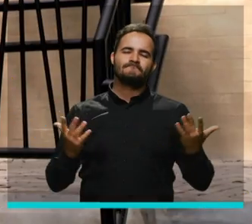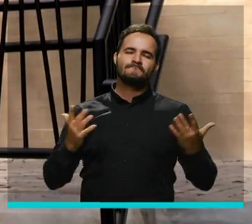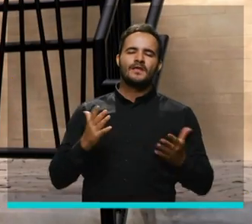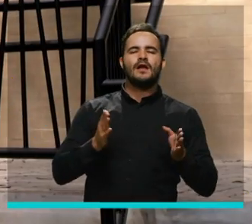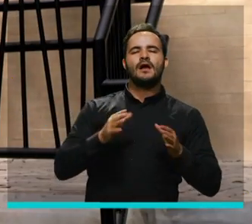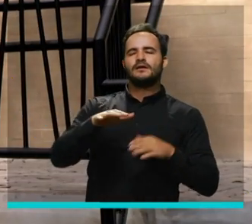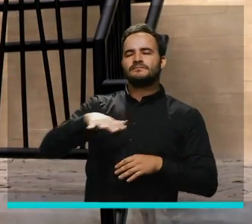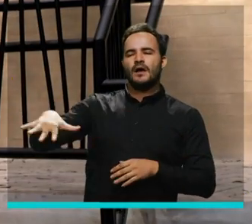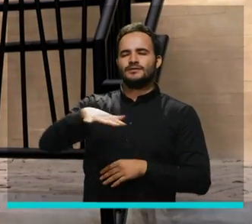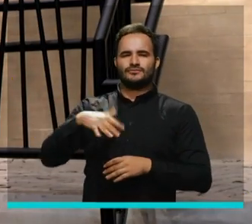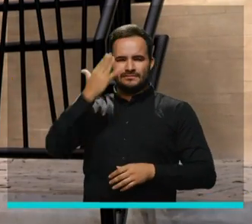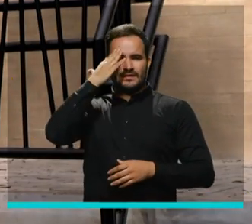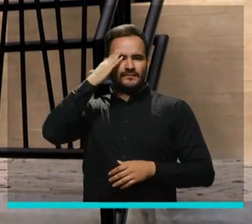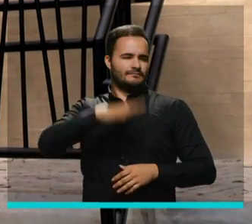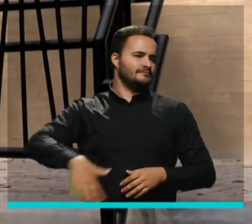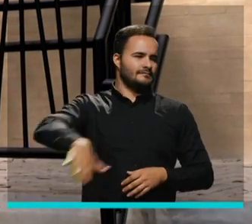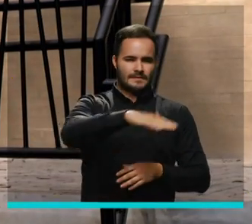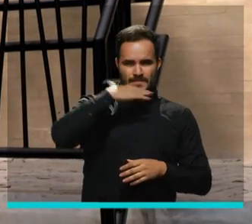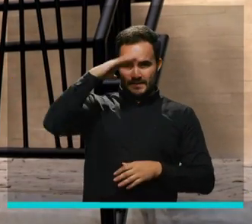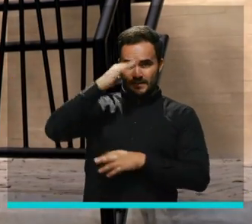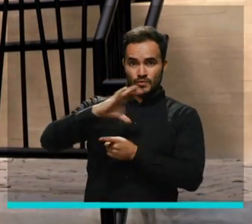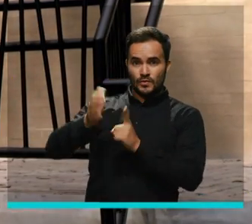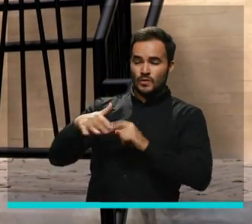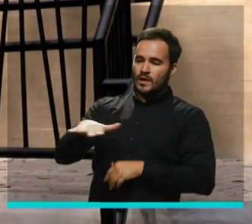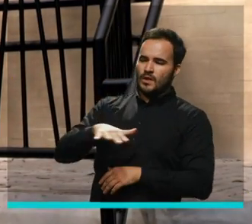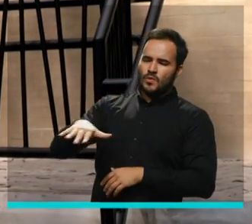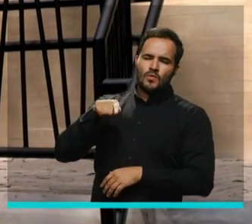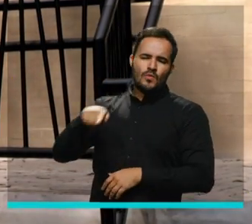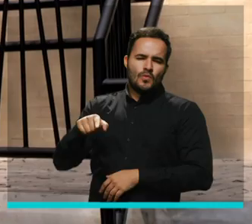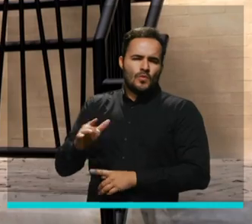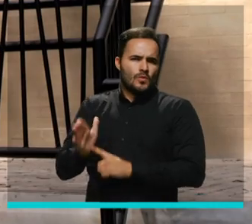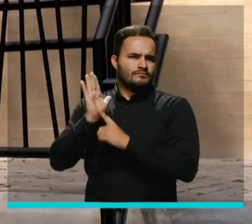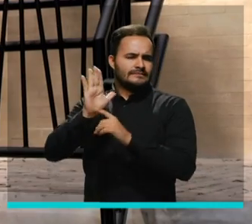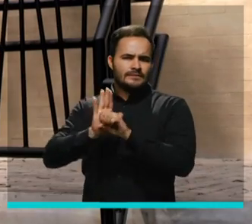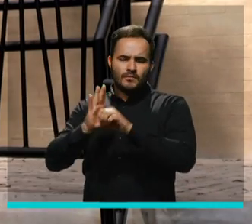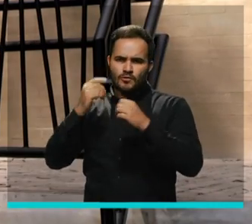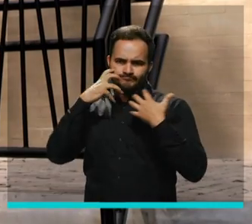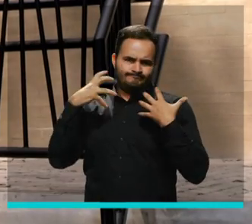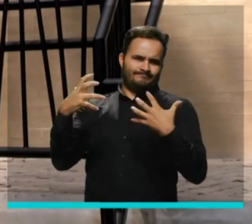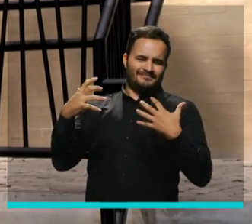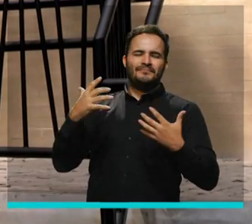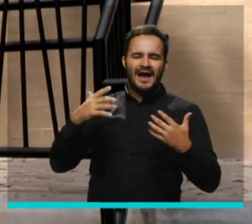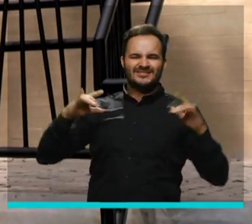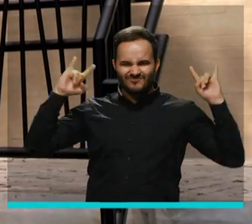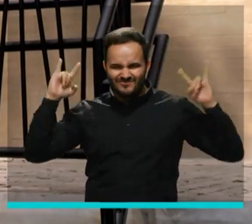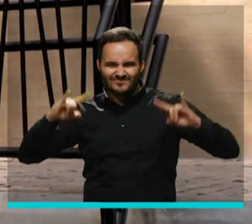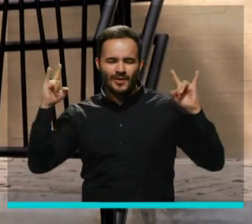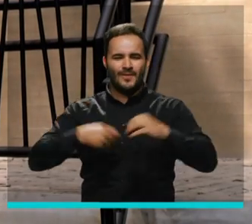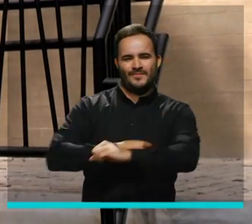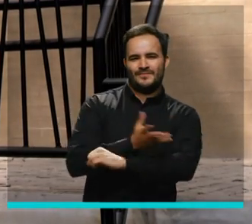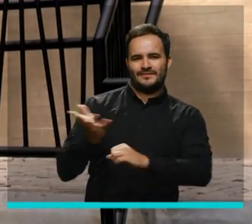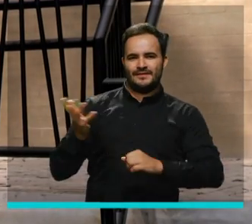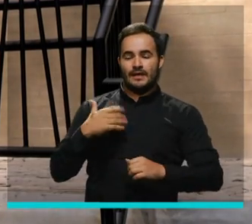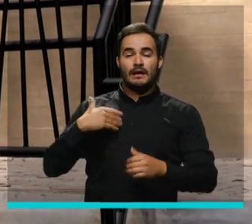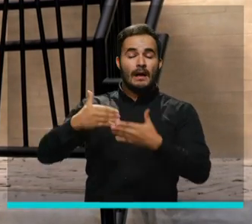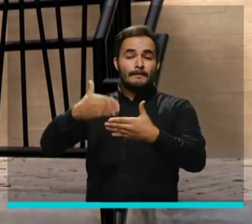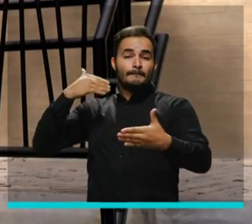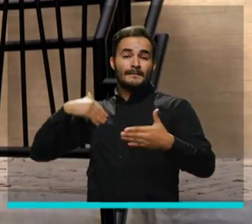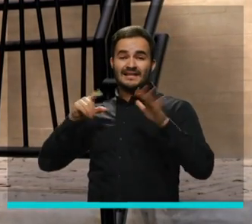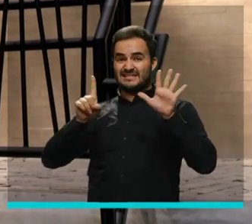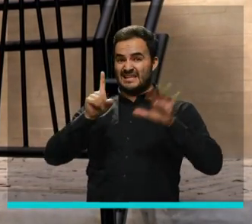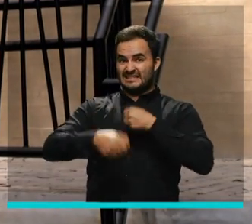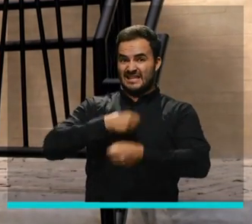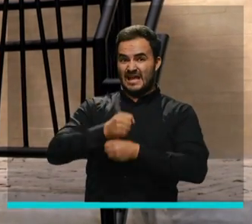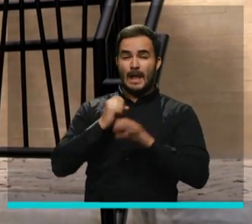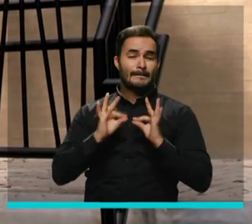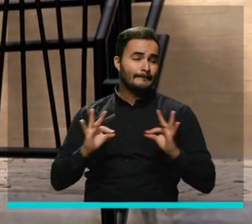Uno de los lugares emblemáticos para la cultura de la ciudad, en especial para el rock y la poesía, subió el telón luego de seis años